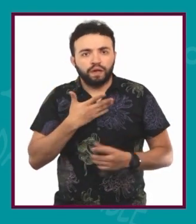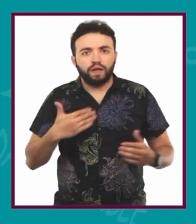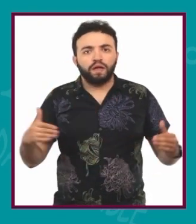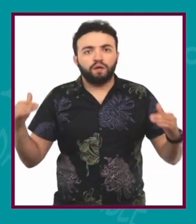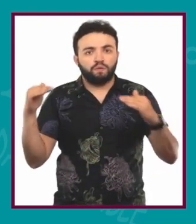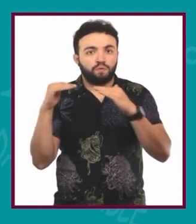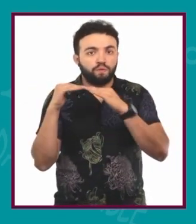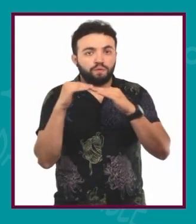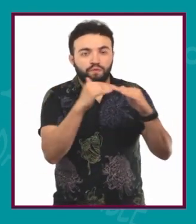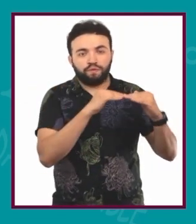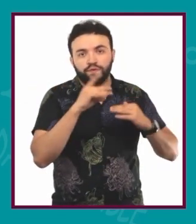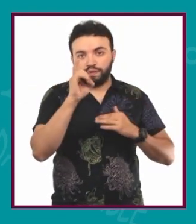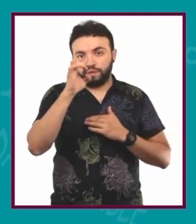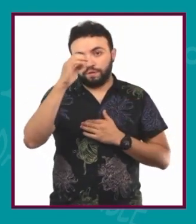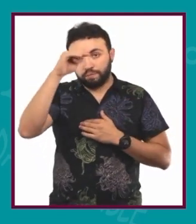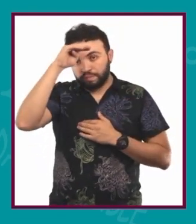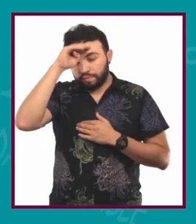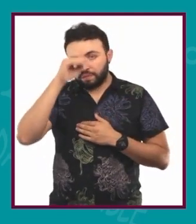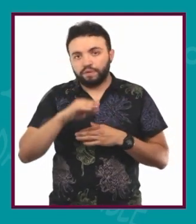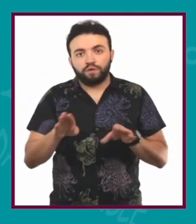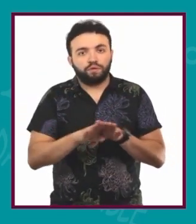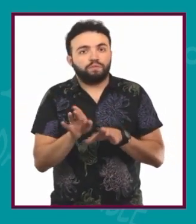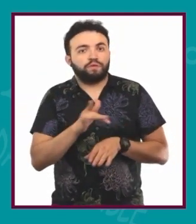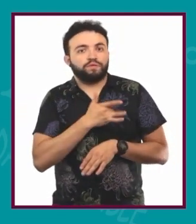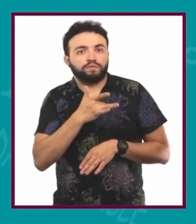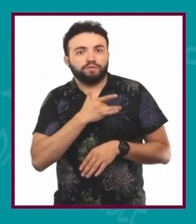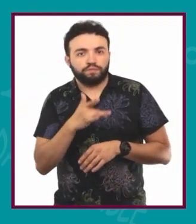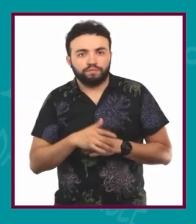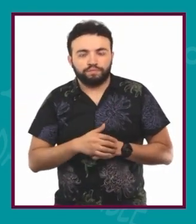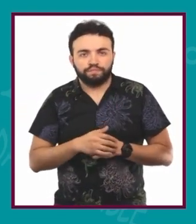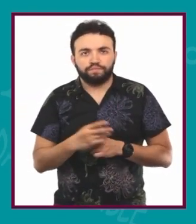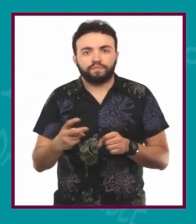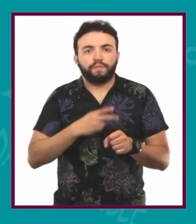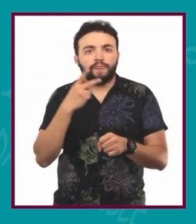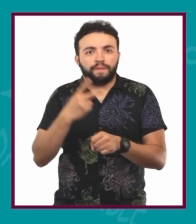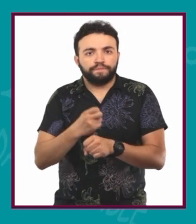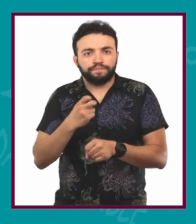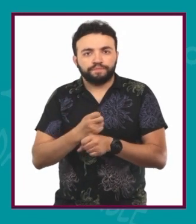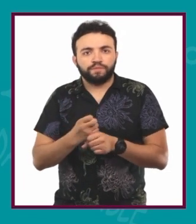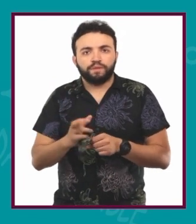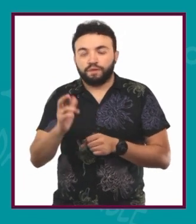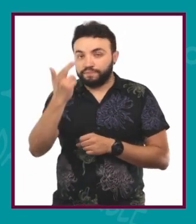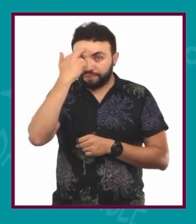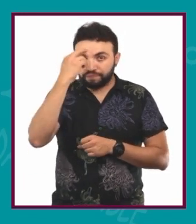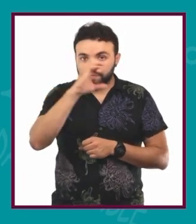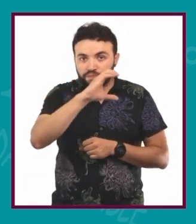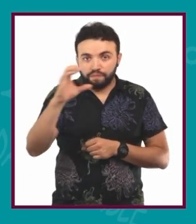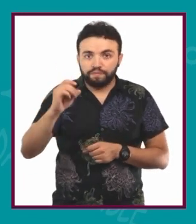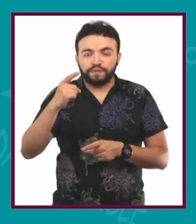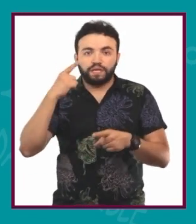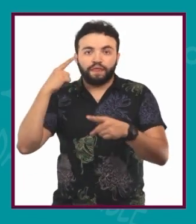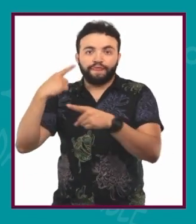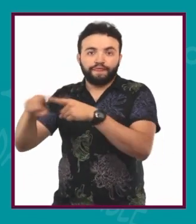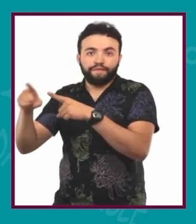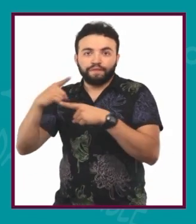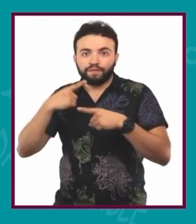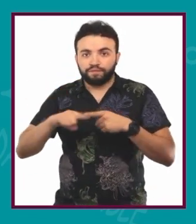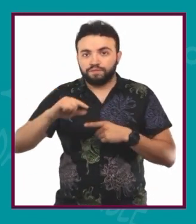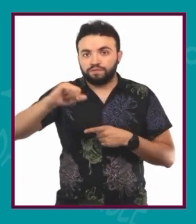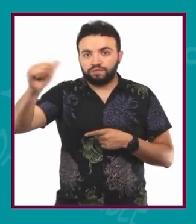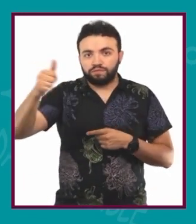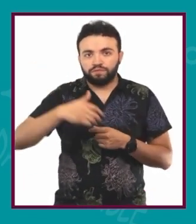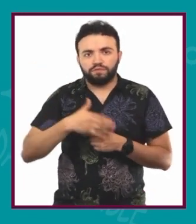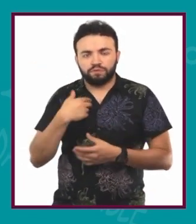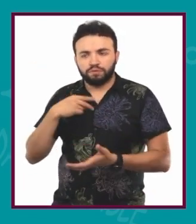de pensar, de la capacidad de pensar y de sentir. El segundo rasgo es reconocer las diferencias del otro y